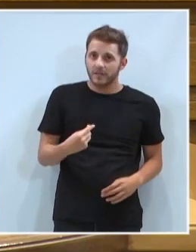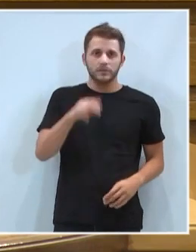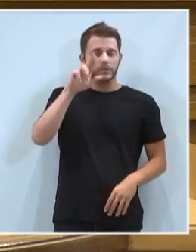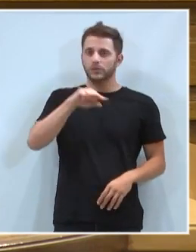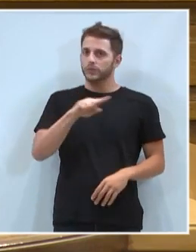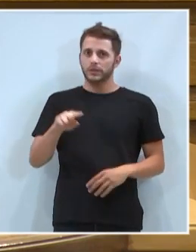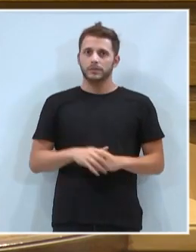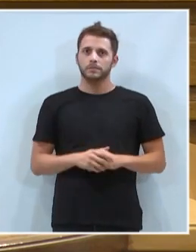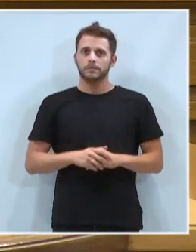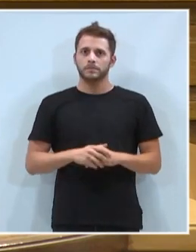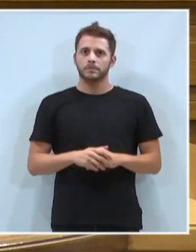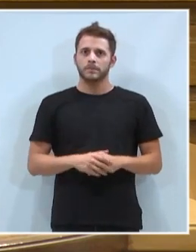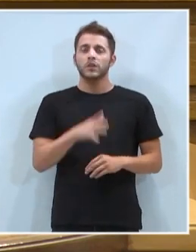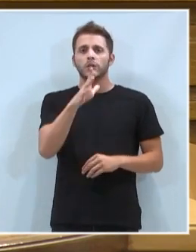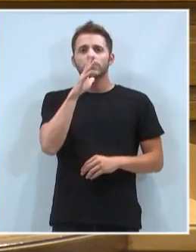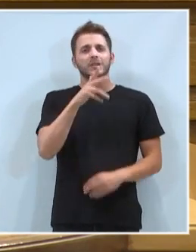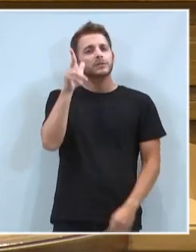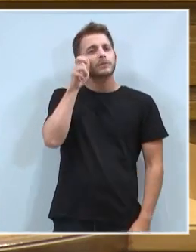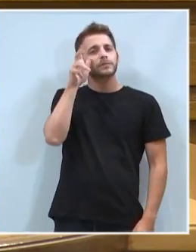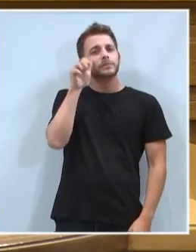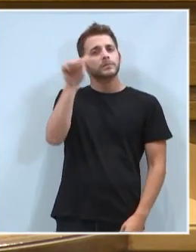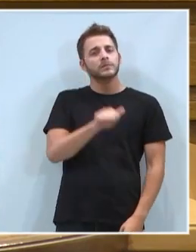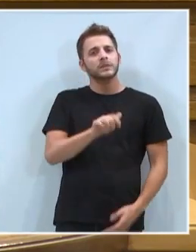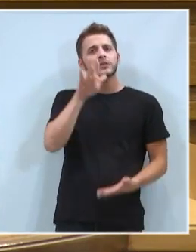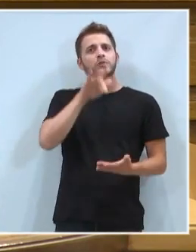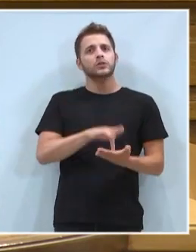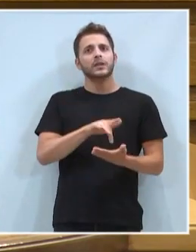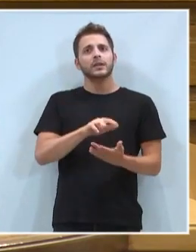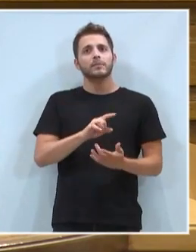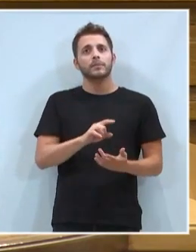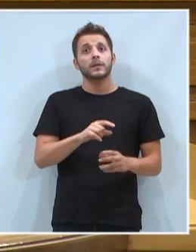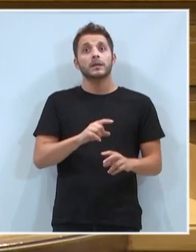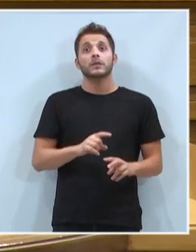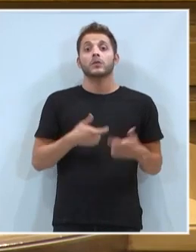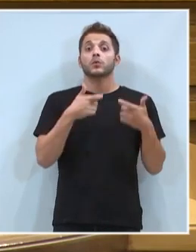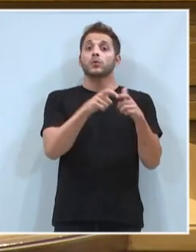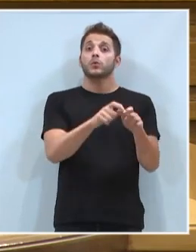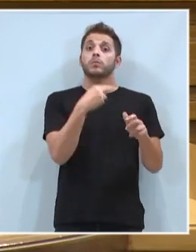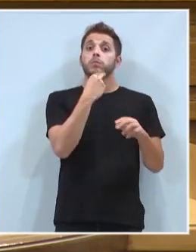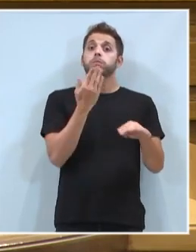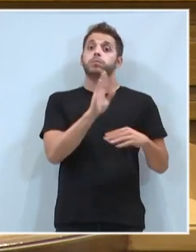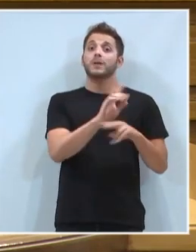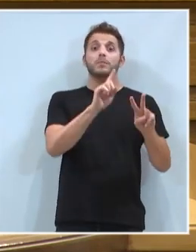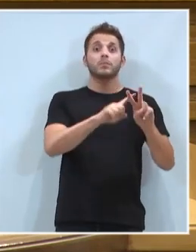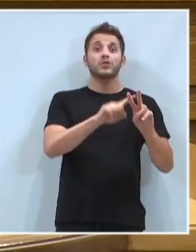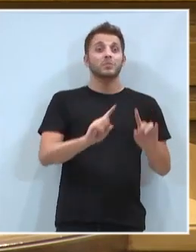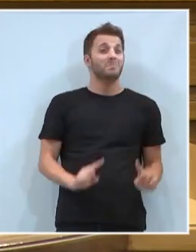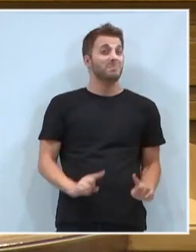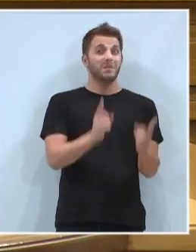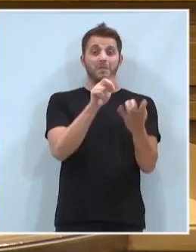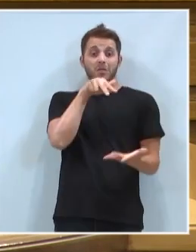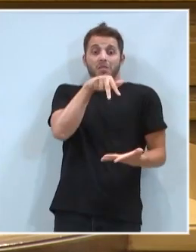Sobre todo, habiendo escuchado, como hemos escuchado en primer lugar al portavoz de Vox, nada más subirse a esta tribuna,